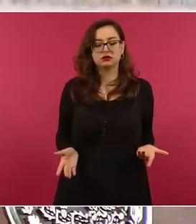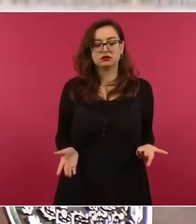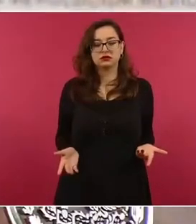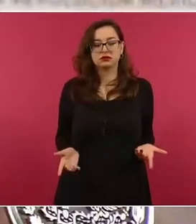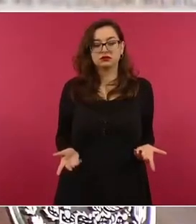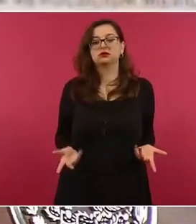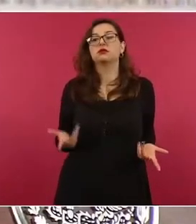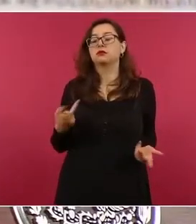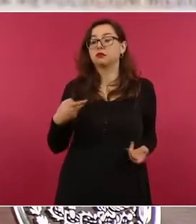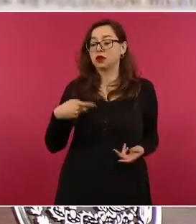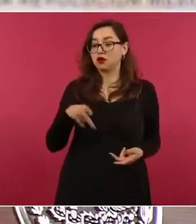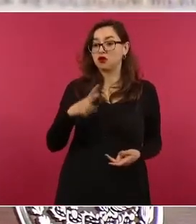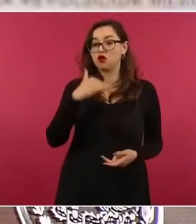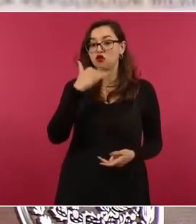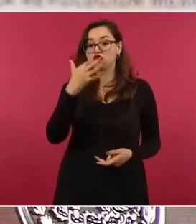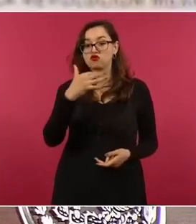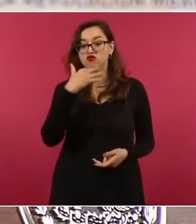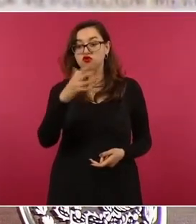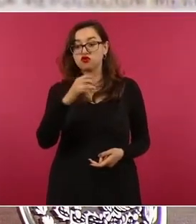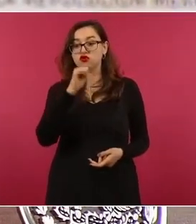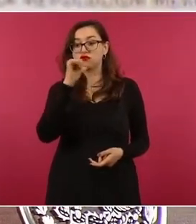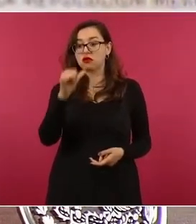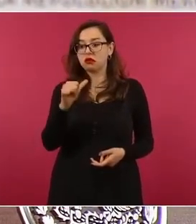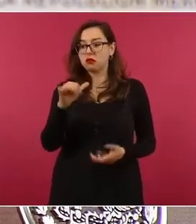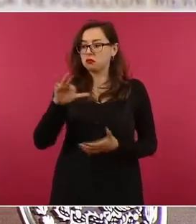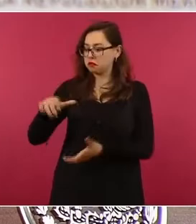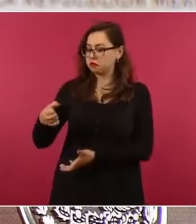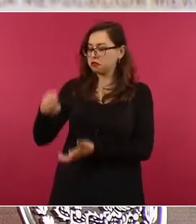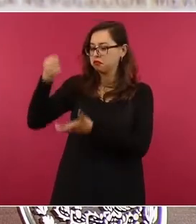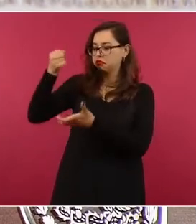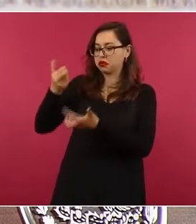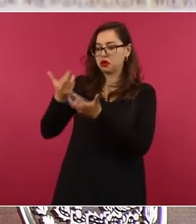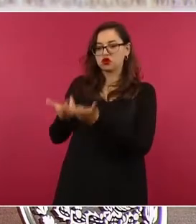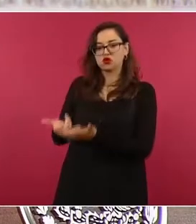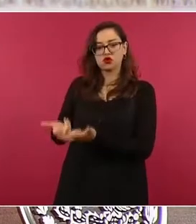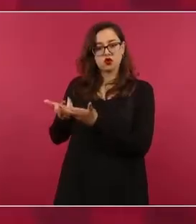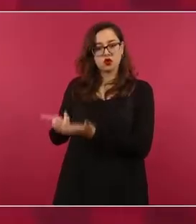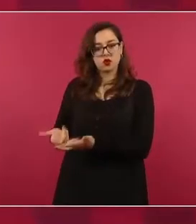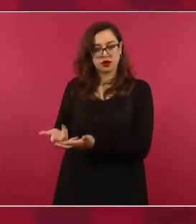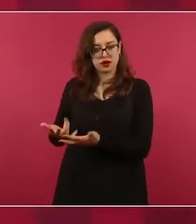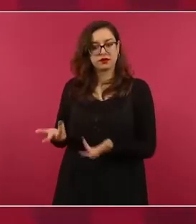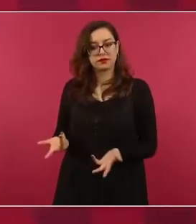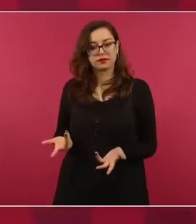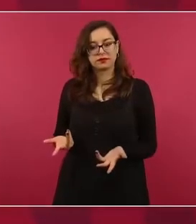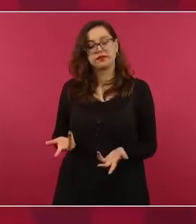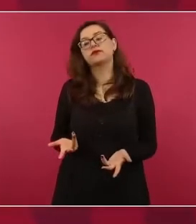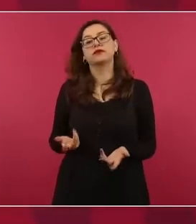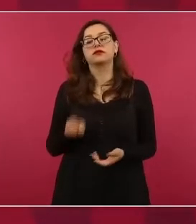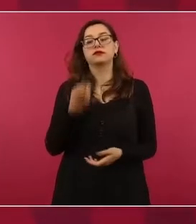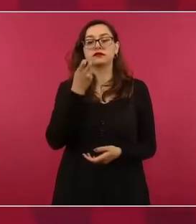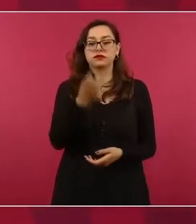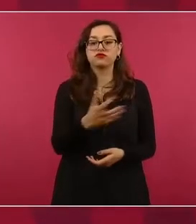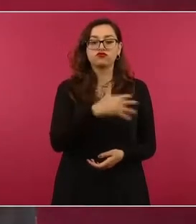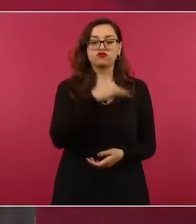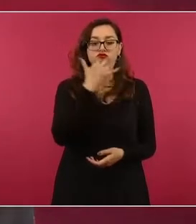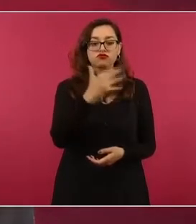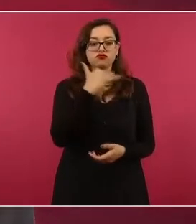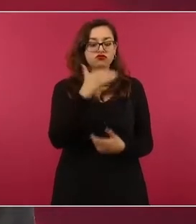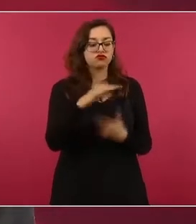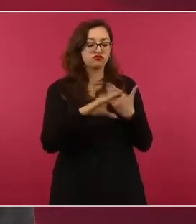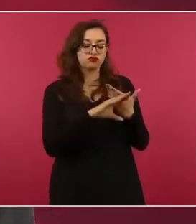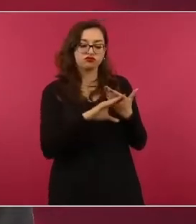sino porque es una fuente para el